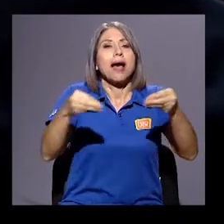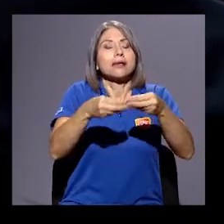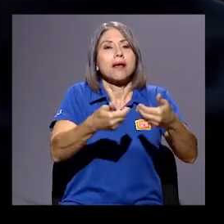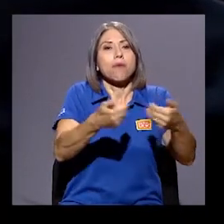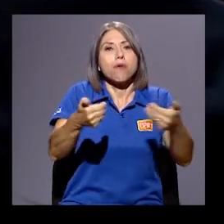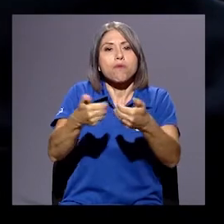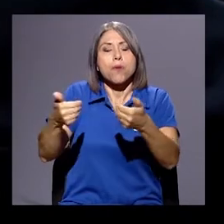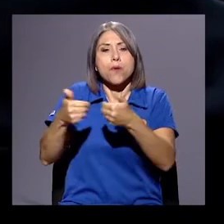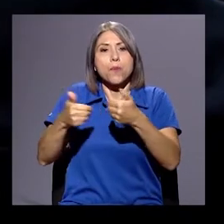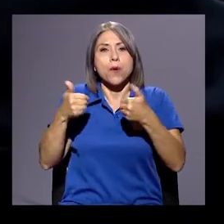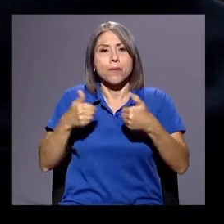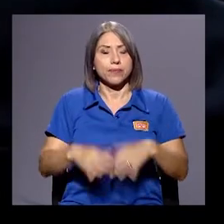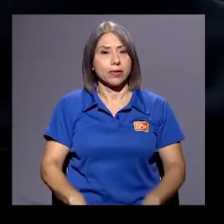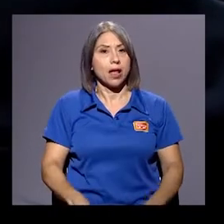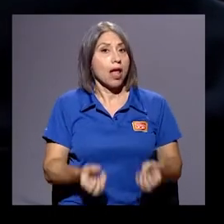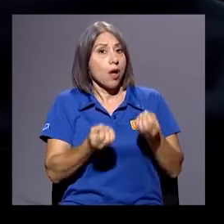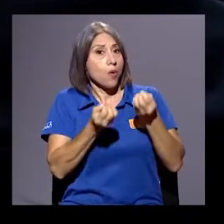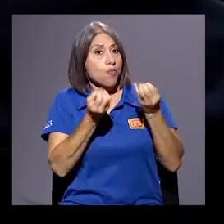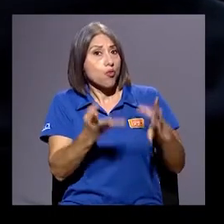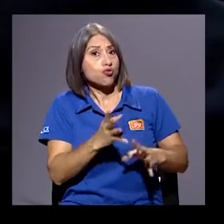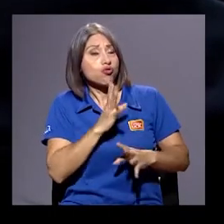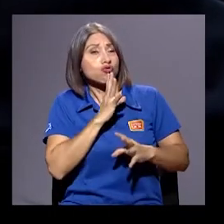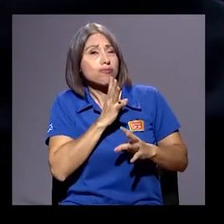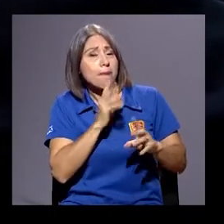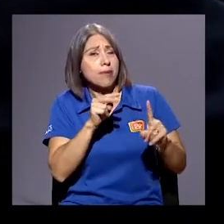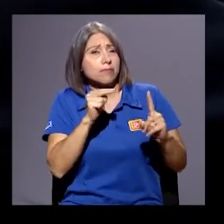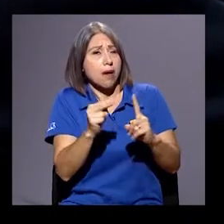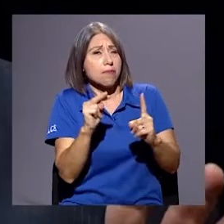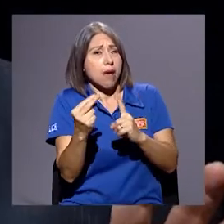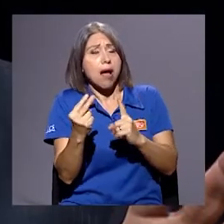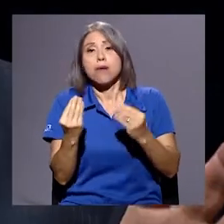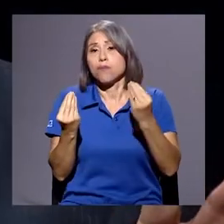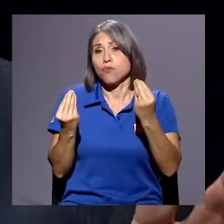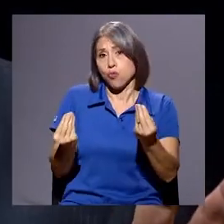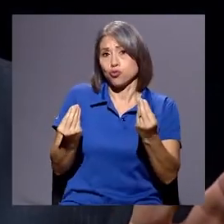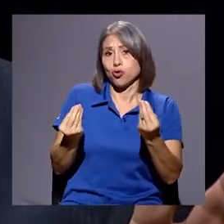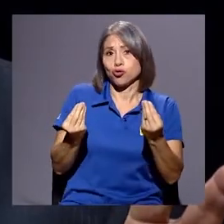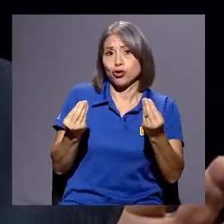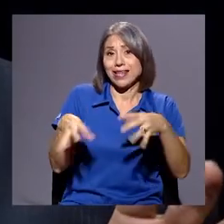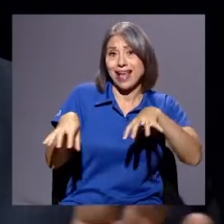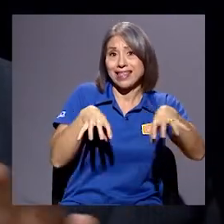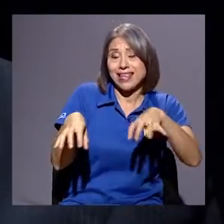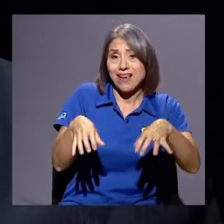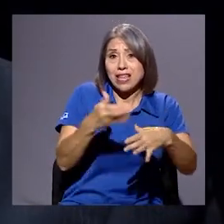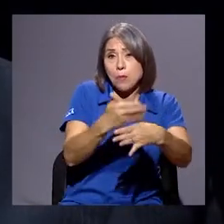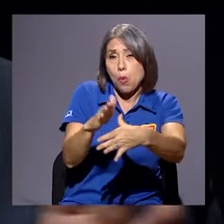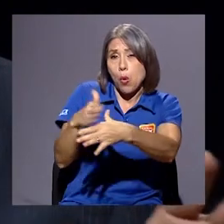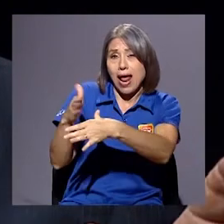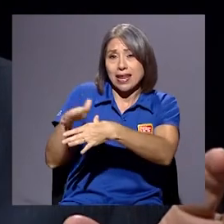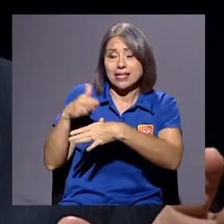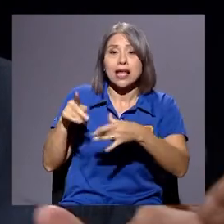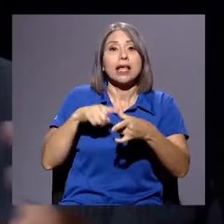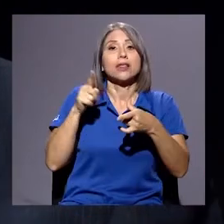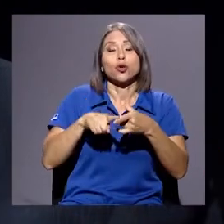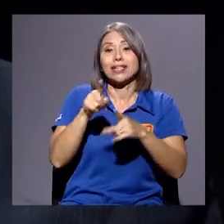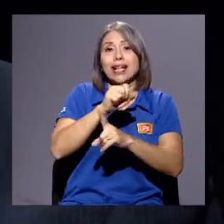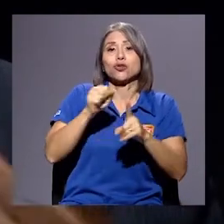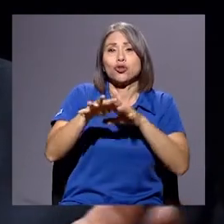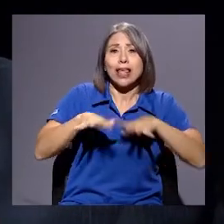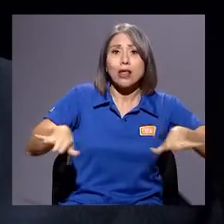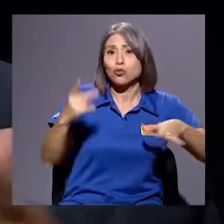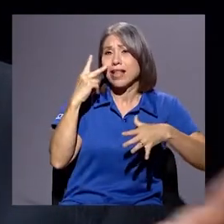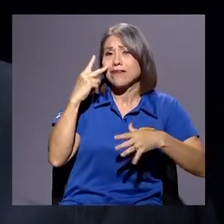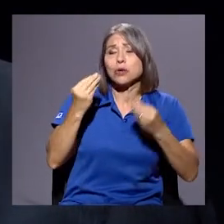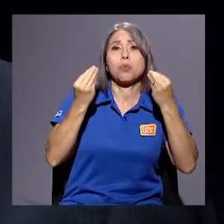Entonces... Hay muchos botones que estamos tocando. Muchos botones que activan y polarizan. Entonces, la sociedad está atravesada. Usted puede ver la cantidad de marchas y